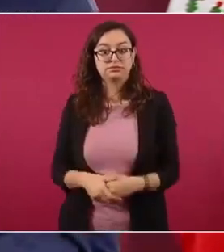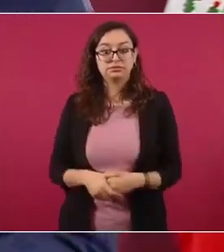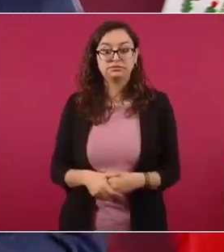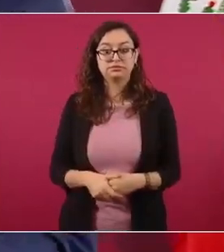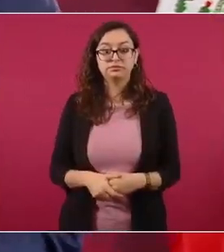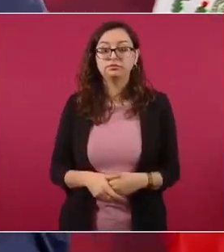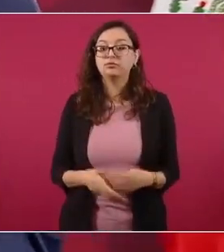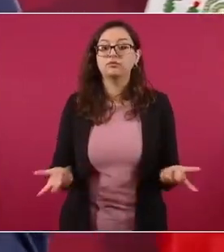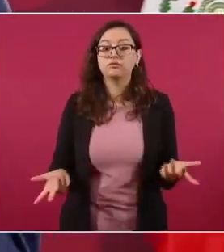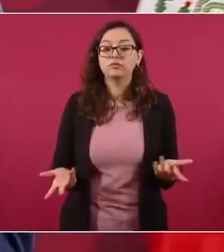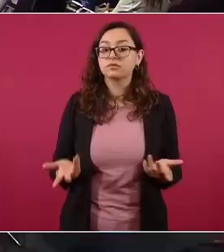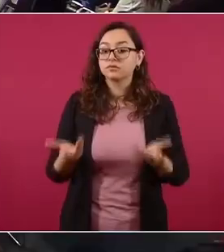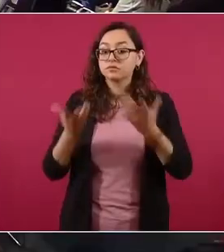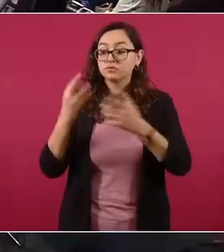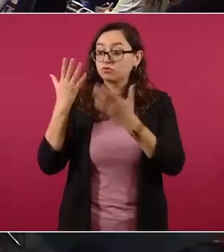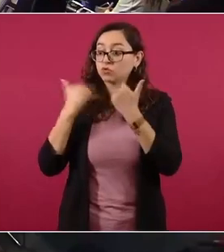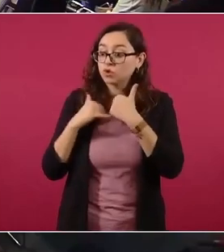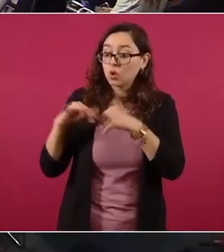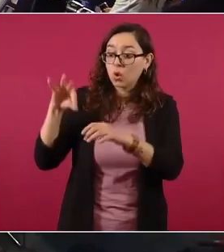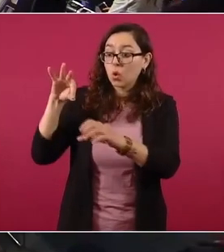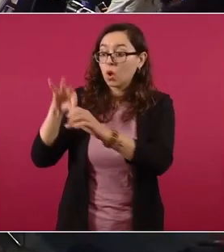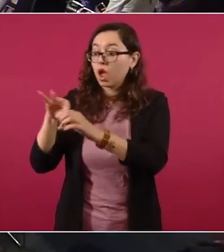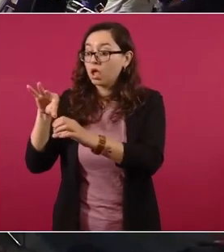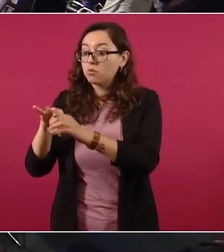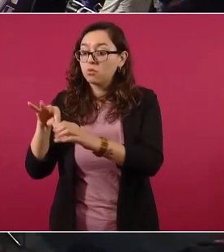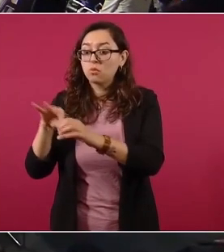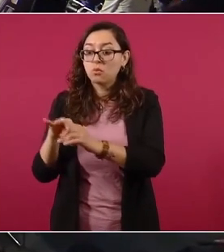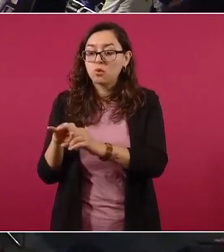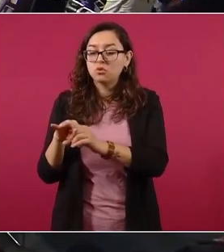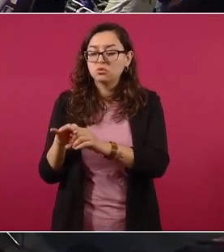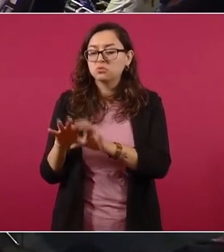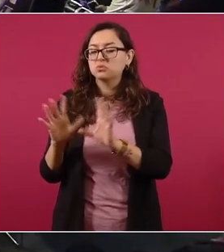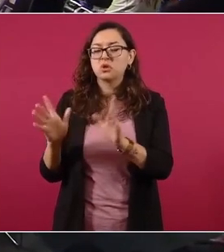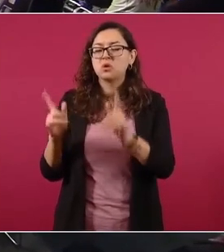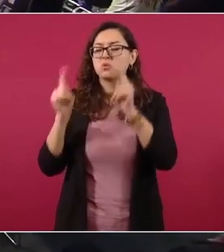lista y hasta se van de vacaciones,